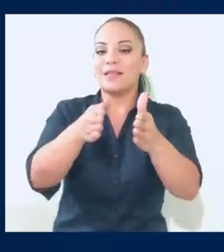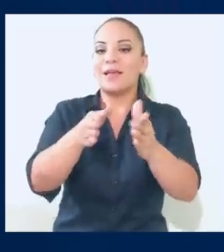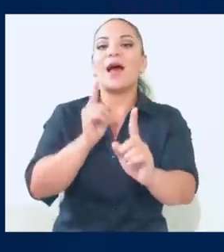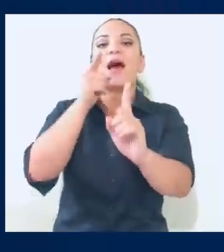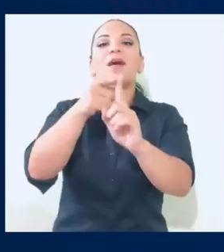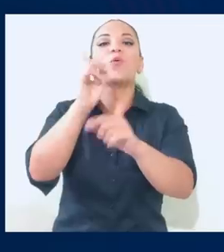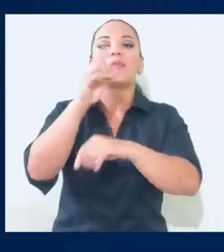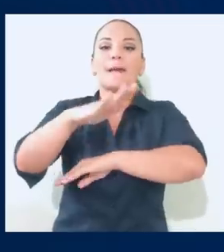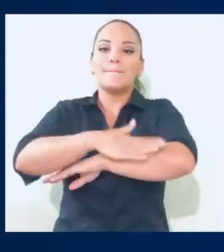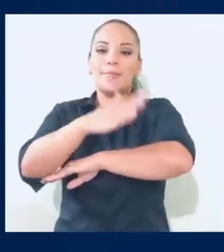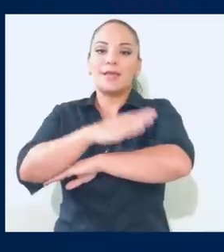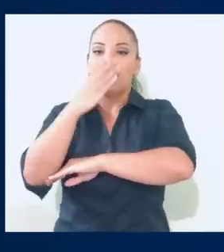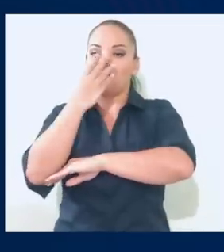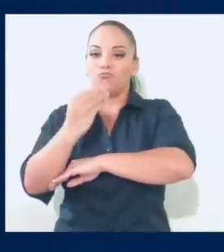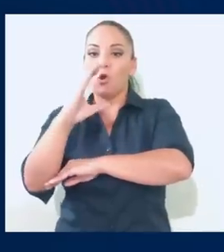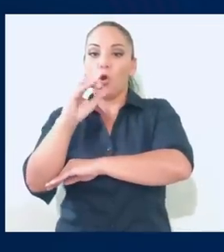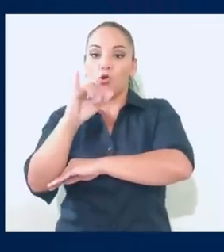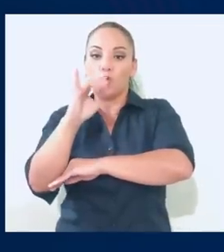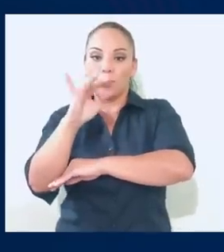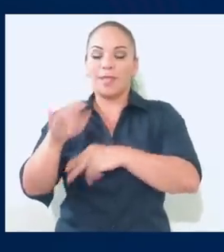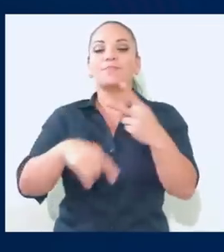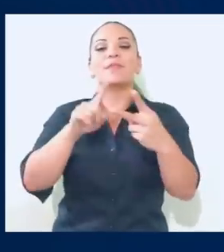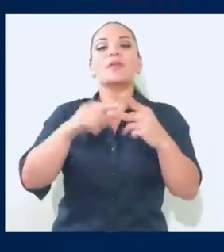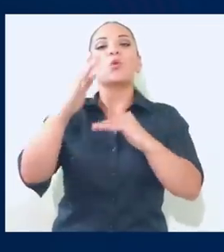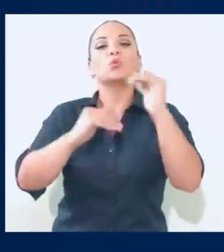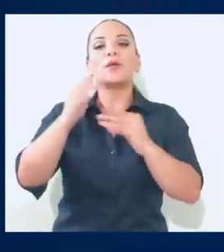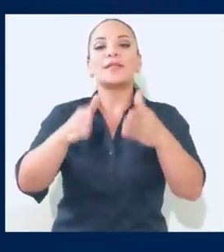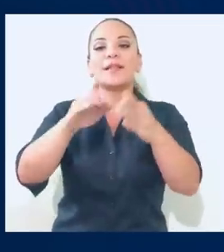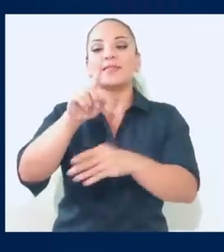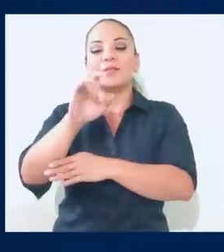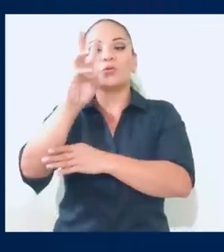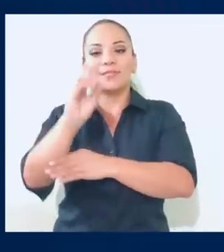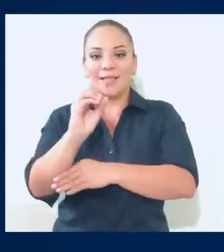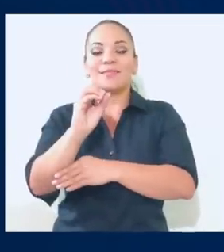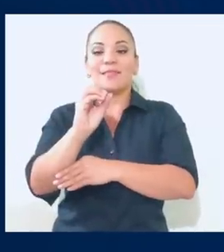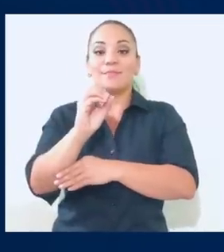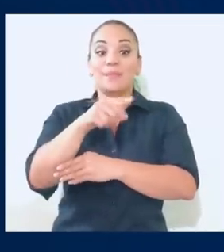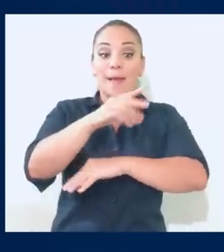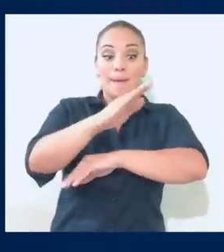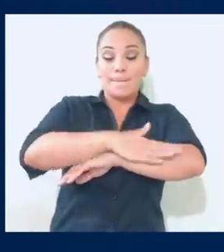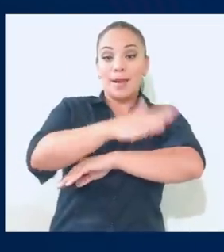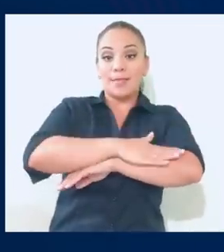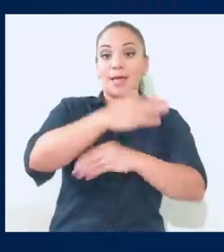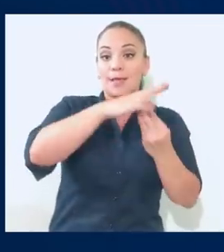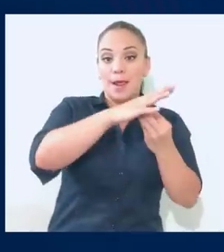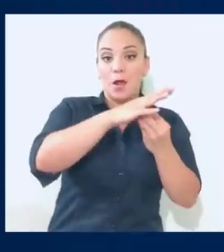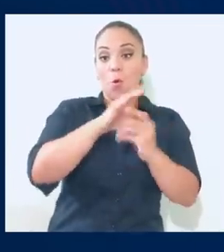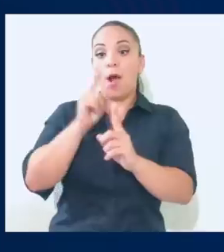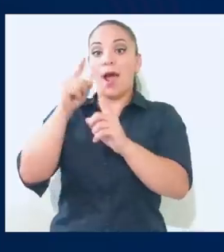Coyote y la construcción de la Ruta 160, que conecta Playa Naranjo con Paquera,